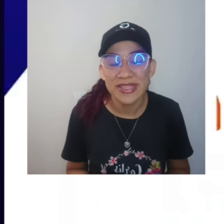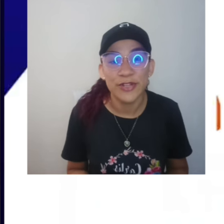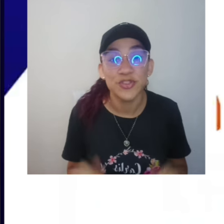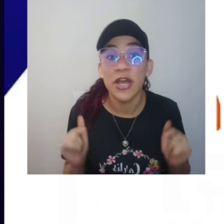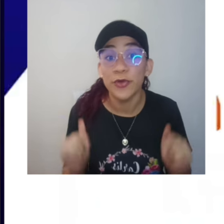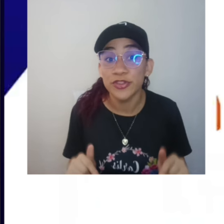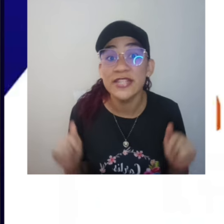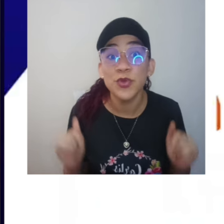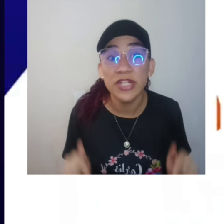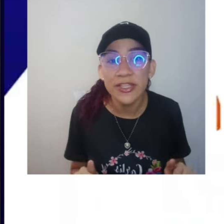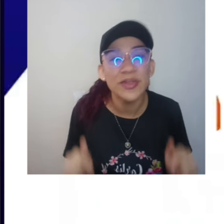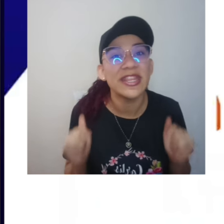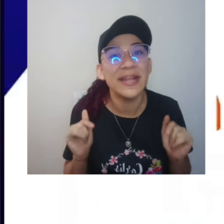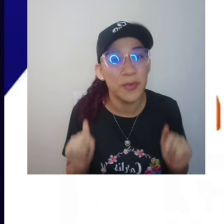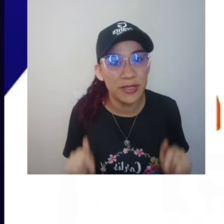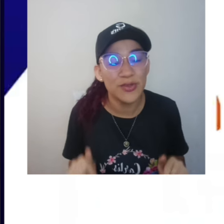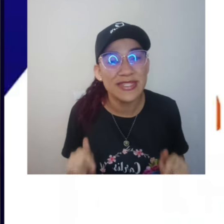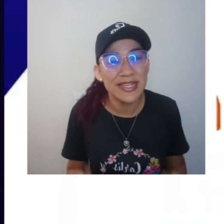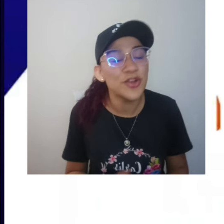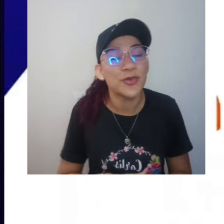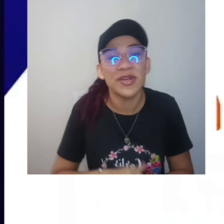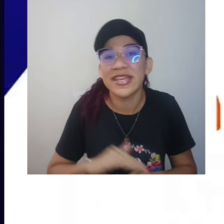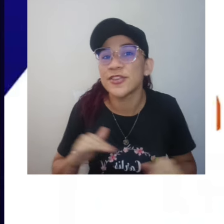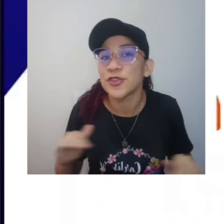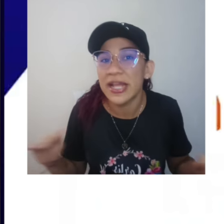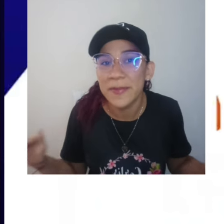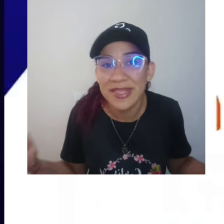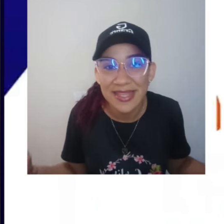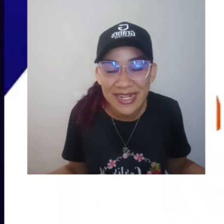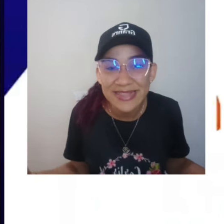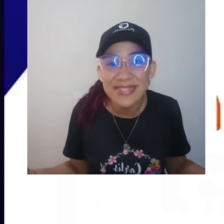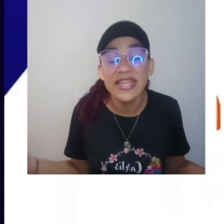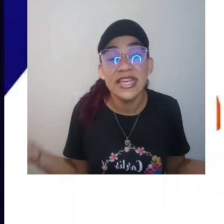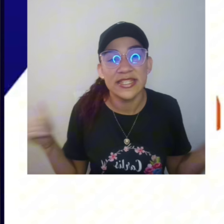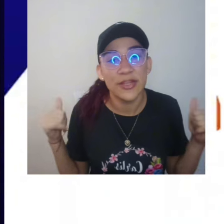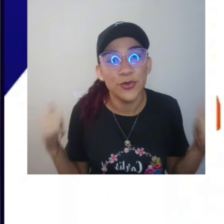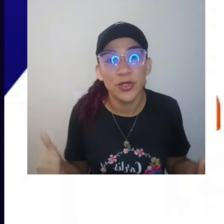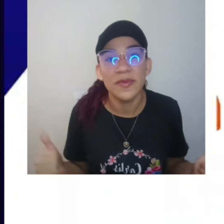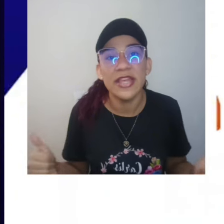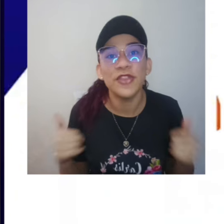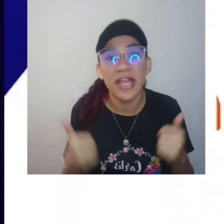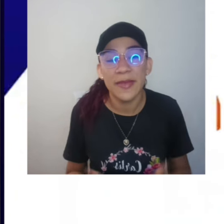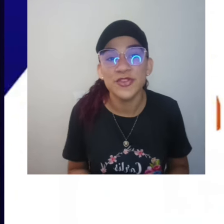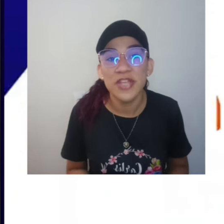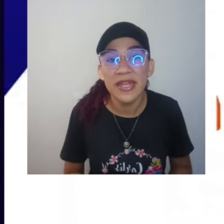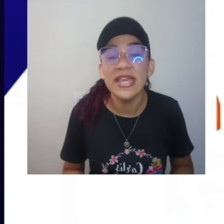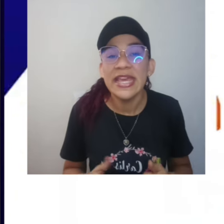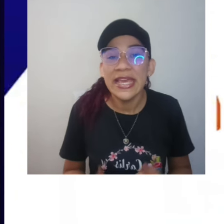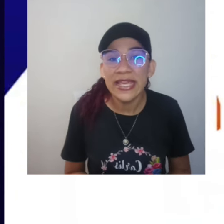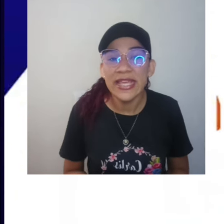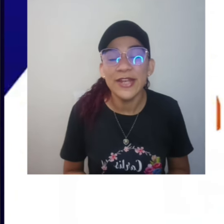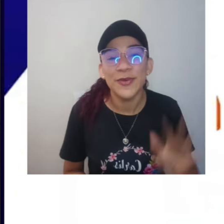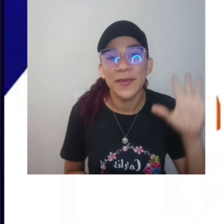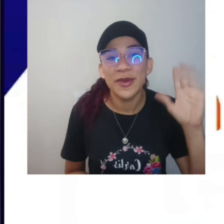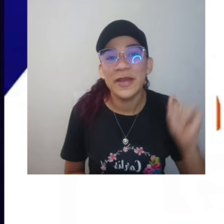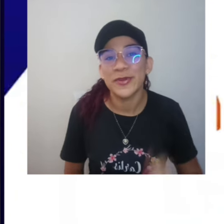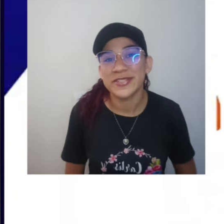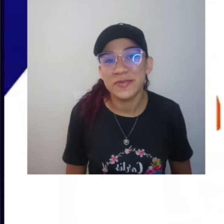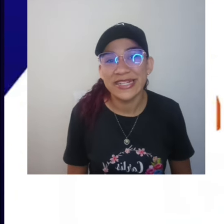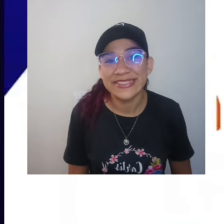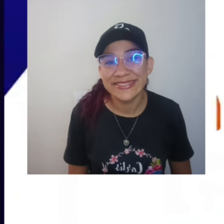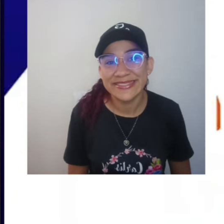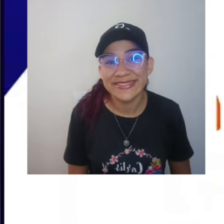en los comentarios. Si aún no te has suscrito, este es el momento de hacerlo. Recuerda que es totalmente gratis. Si te gustó el video, déjamelo saber. Y nos vemos en la